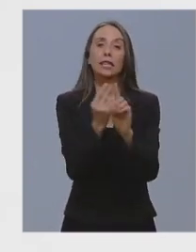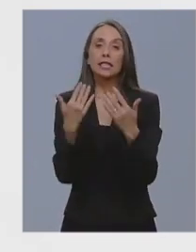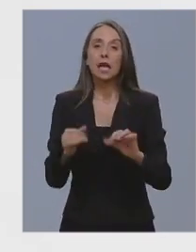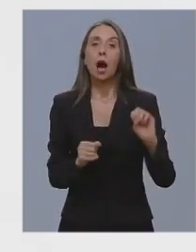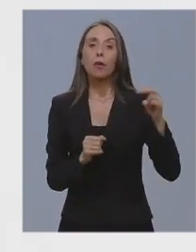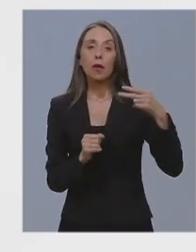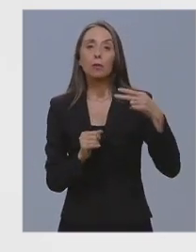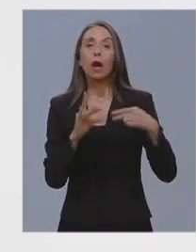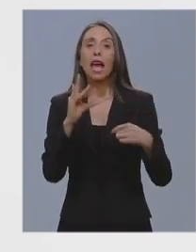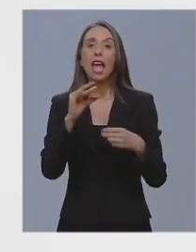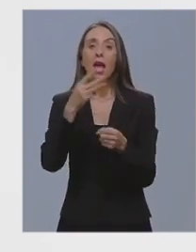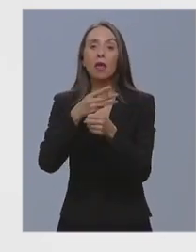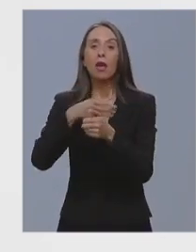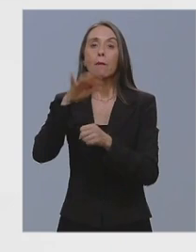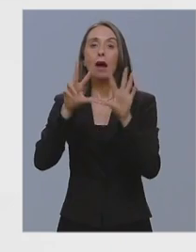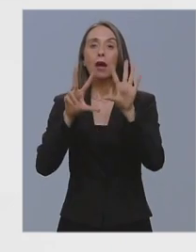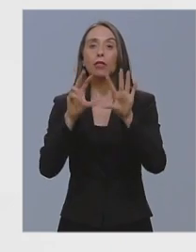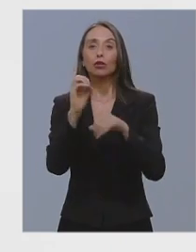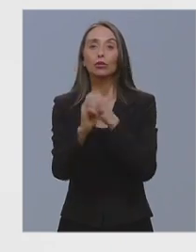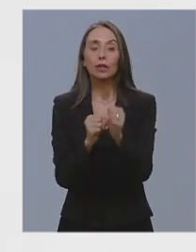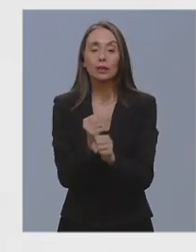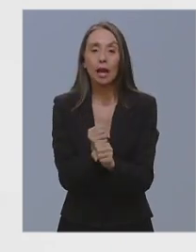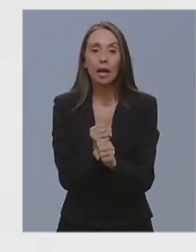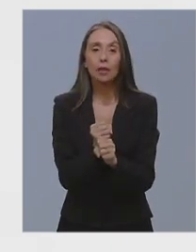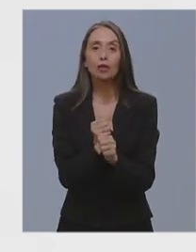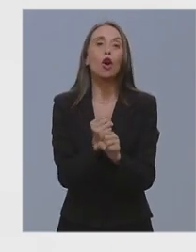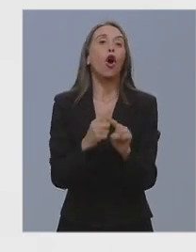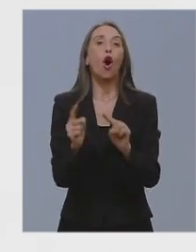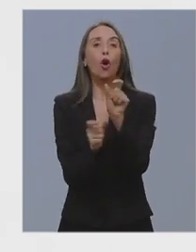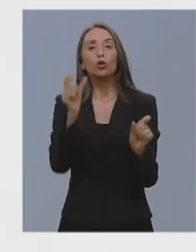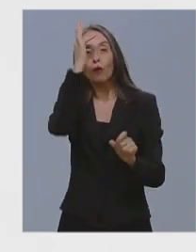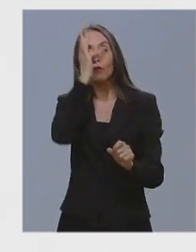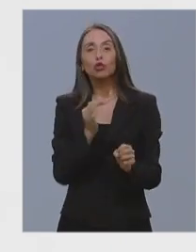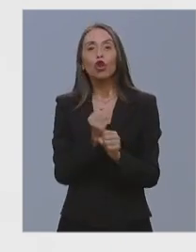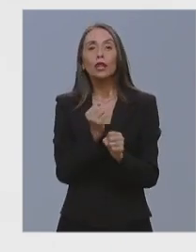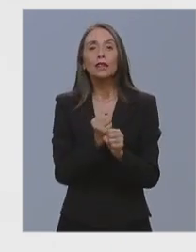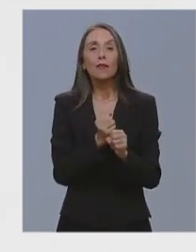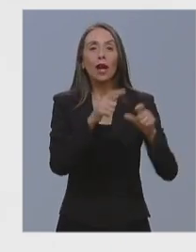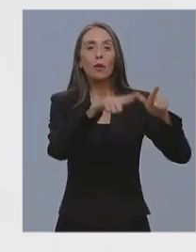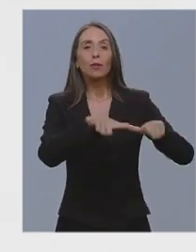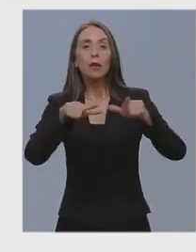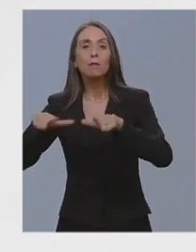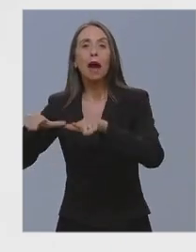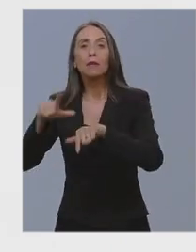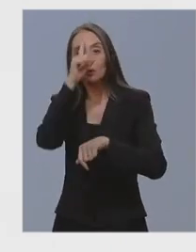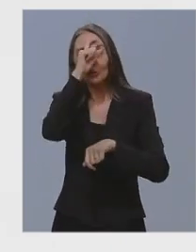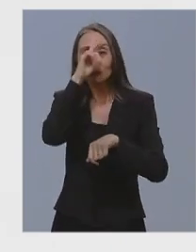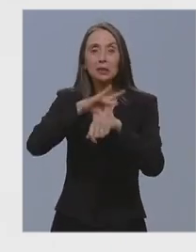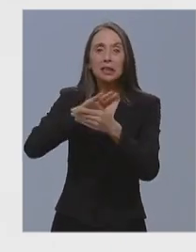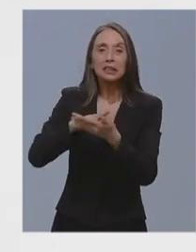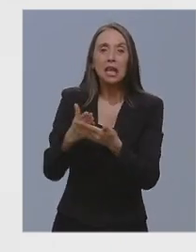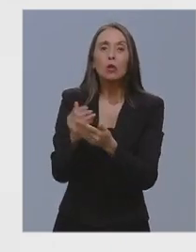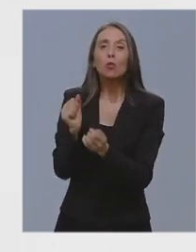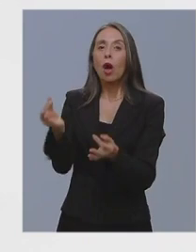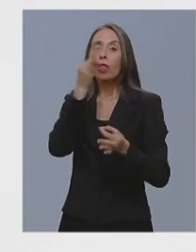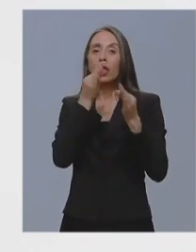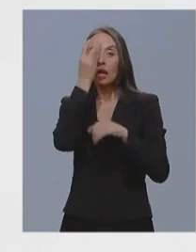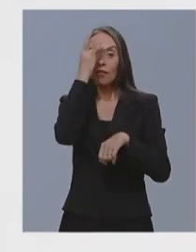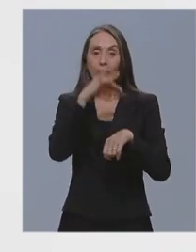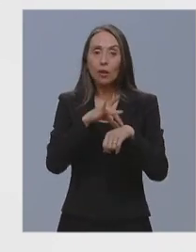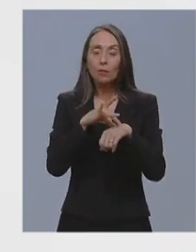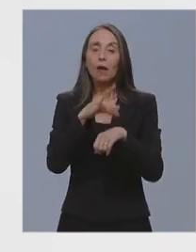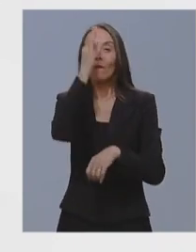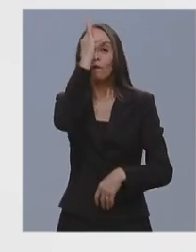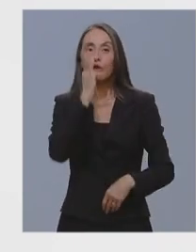siguen los adultos mayores de 80 años, el resto del personal de salud de mayor riesgo de contagio y los funcionarios y